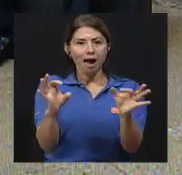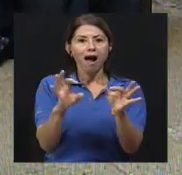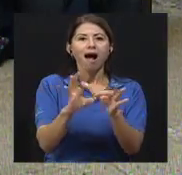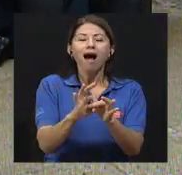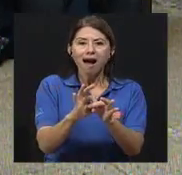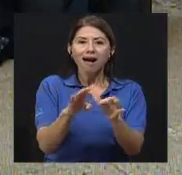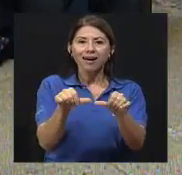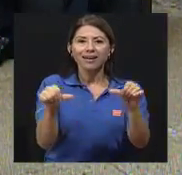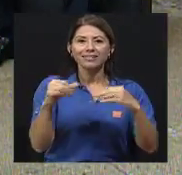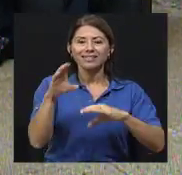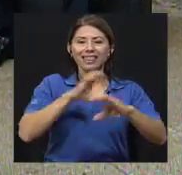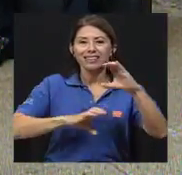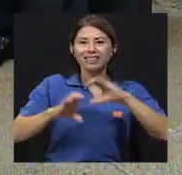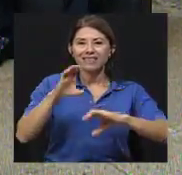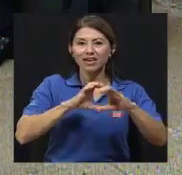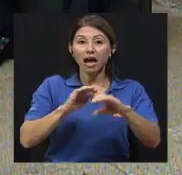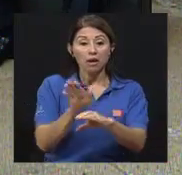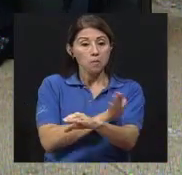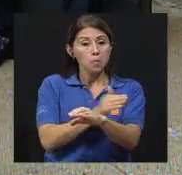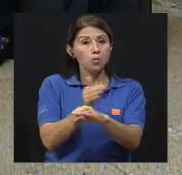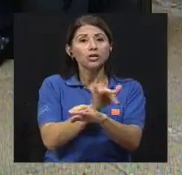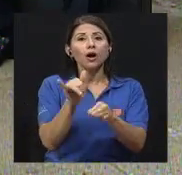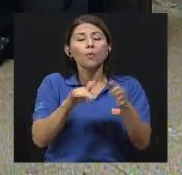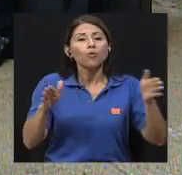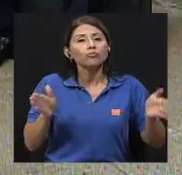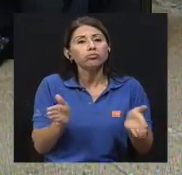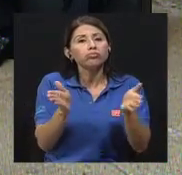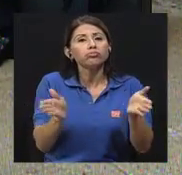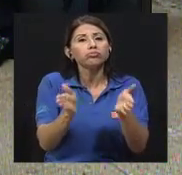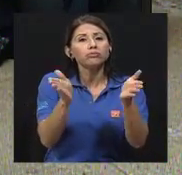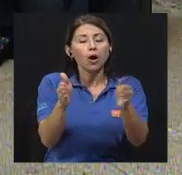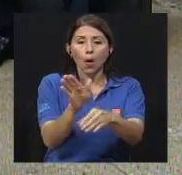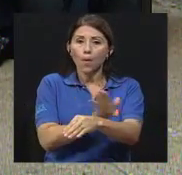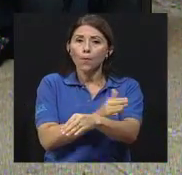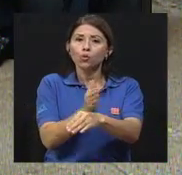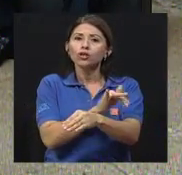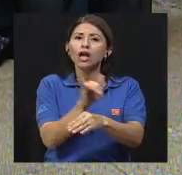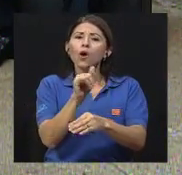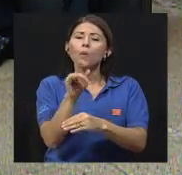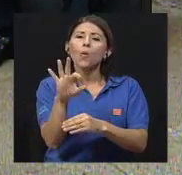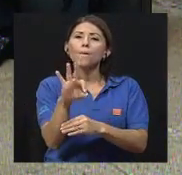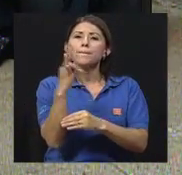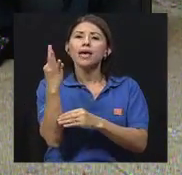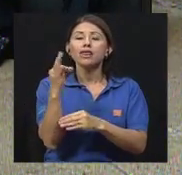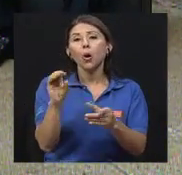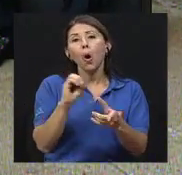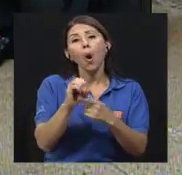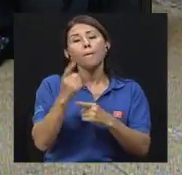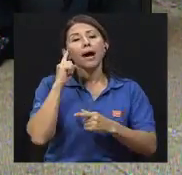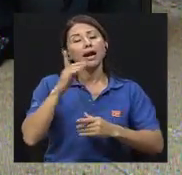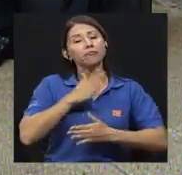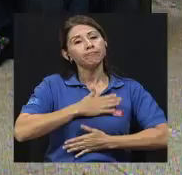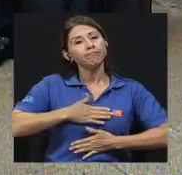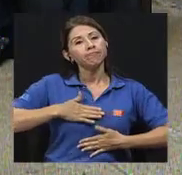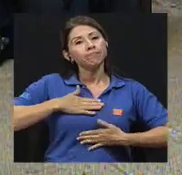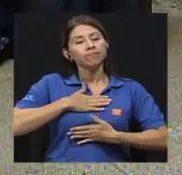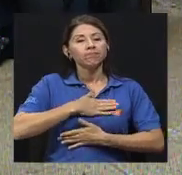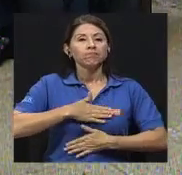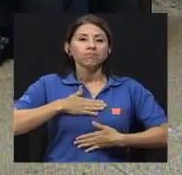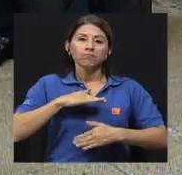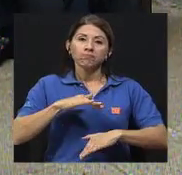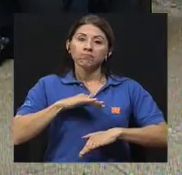Ya sea la música como estímulo, ya sea la música como medio, o ya sea la música simplemente para recrearnos, ¿verdad? Para